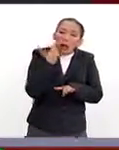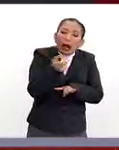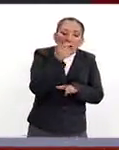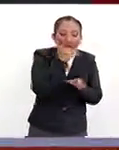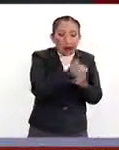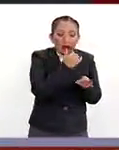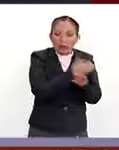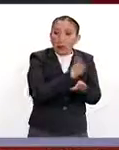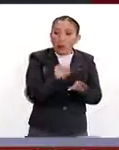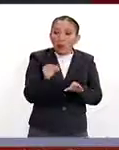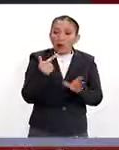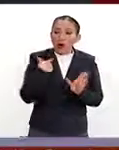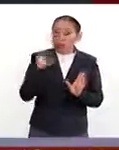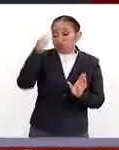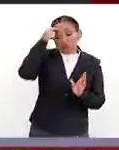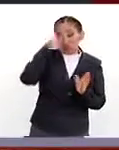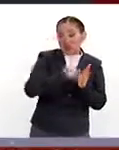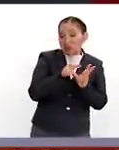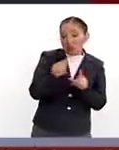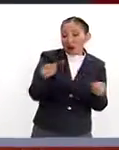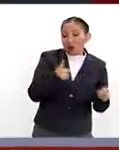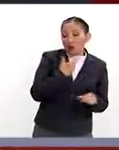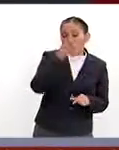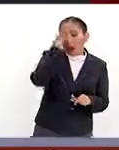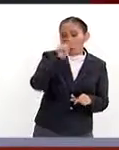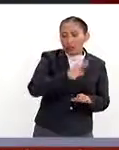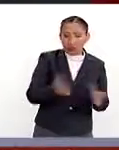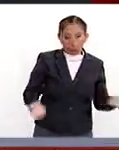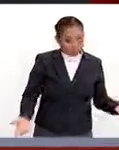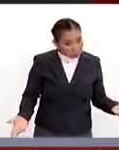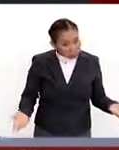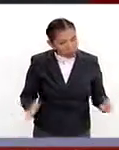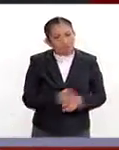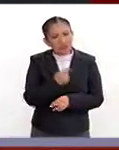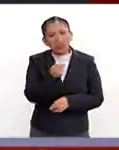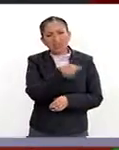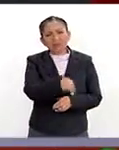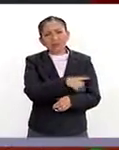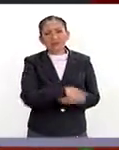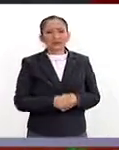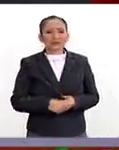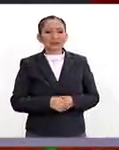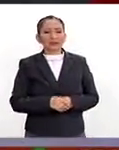en este momento todavía escépticos ante la firma del acuerdo de paz definitivo en ese país?